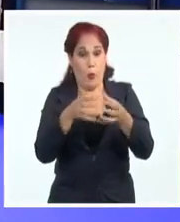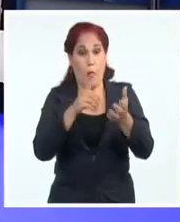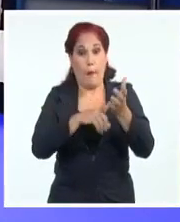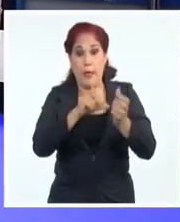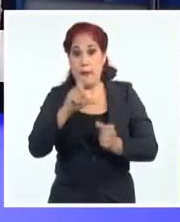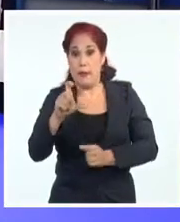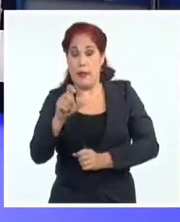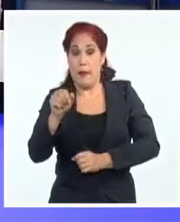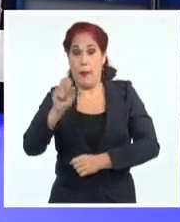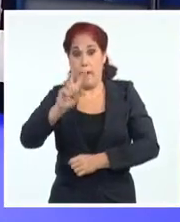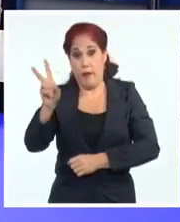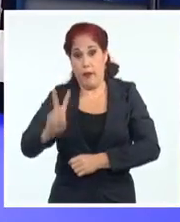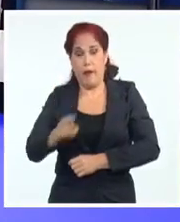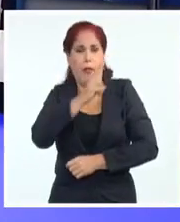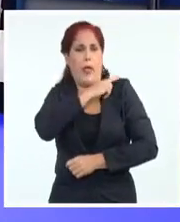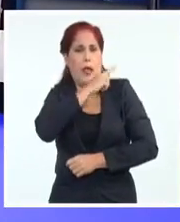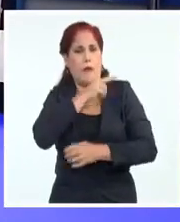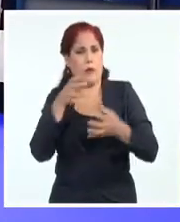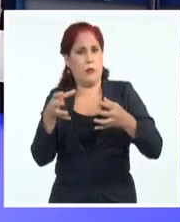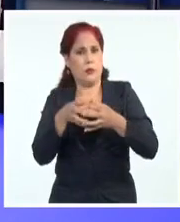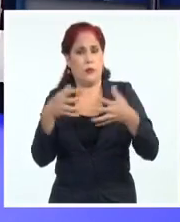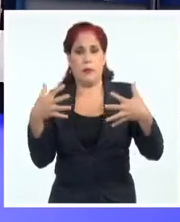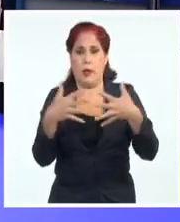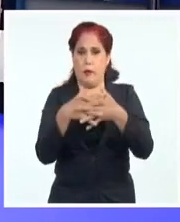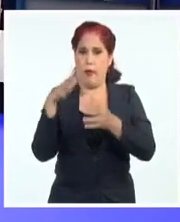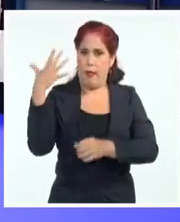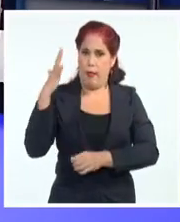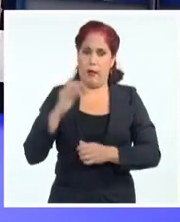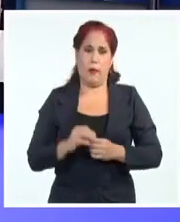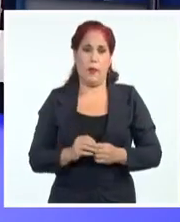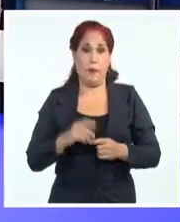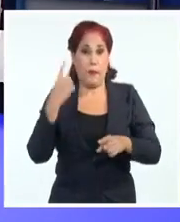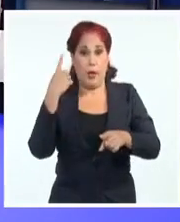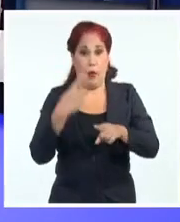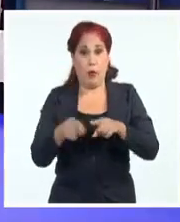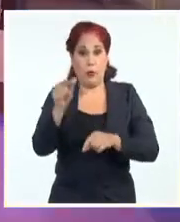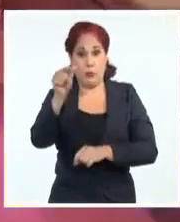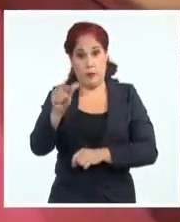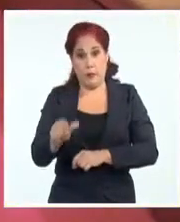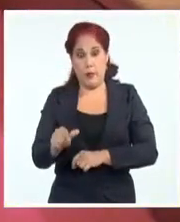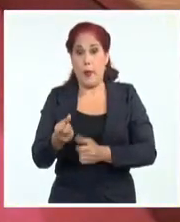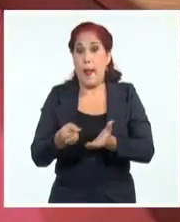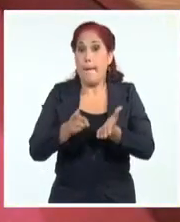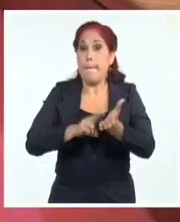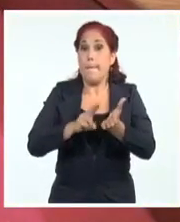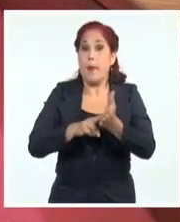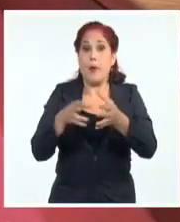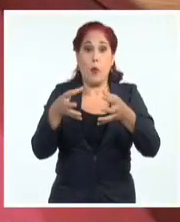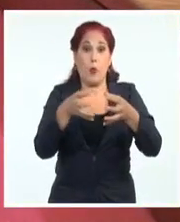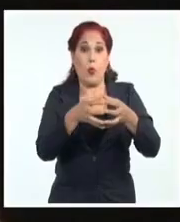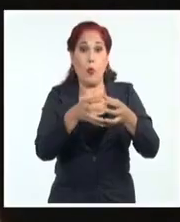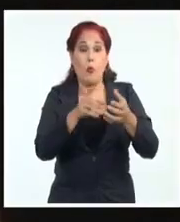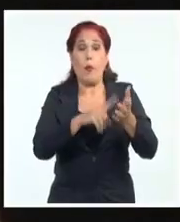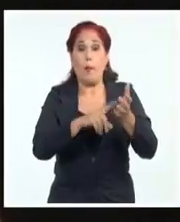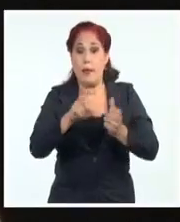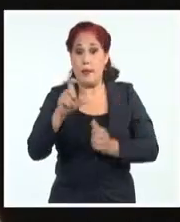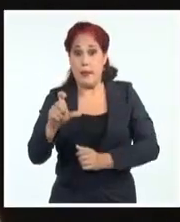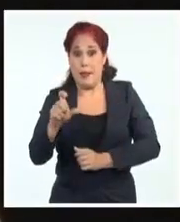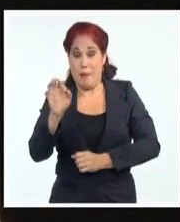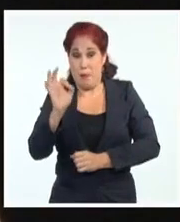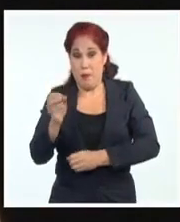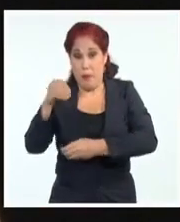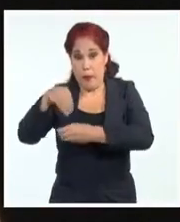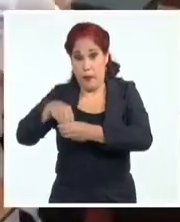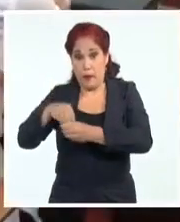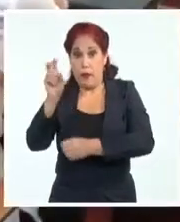Comunista de Vietnam y jefe de su Comisión de Relaciones Exteriores. Bui Tan Son, miembro del Comité Central del Partido Comunista de Vietnam y